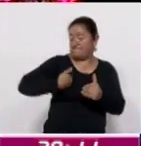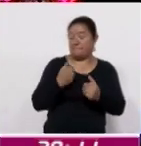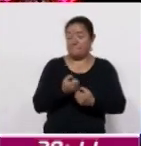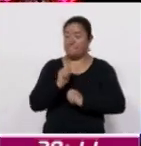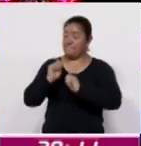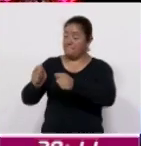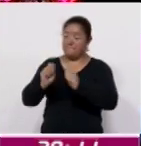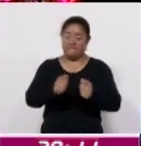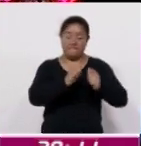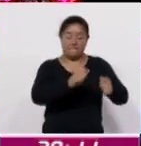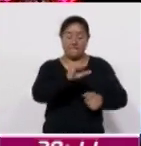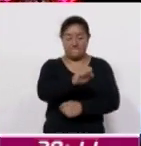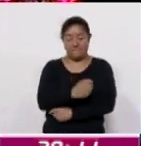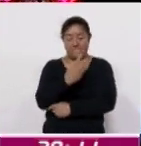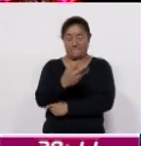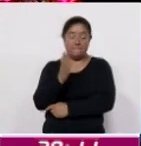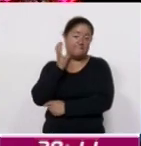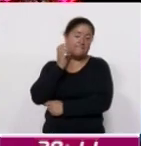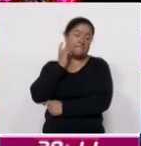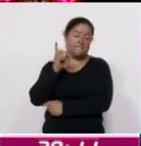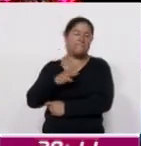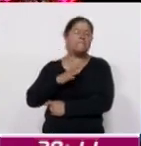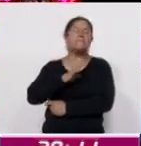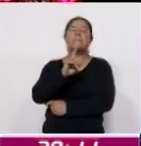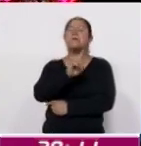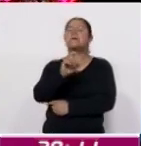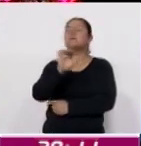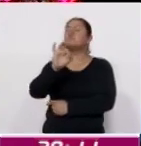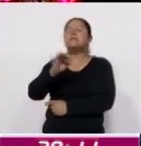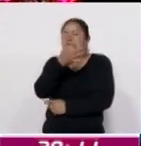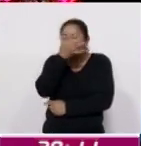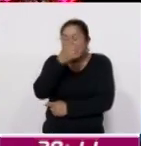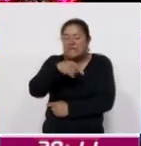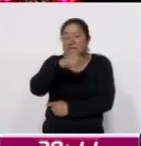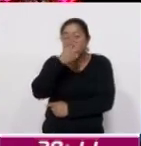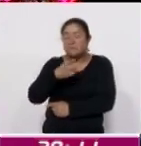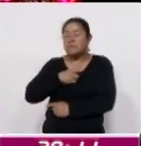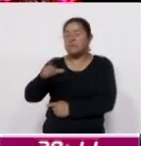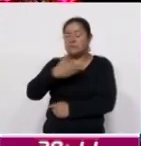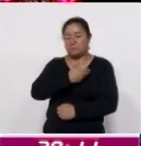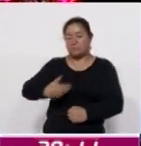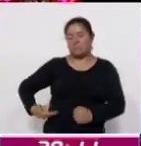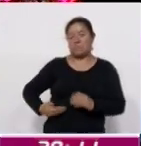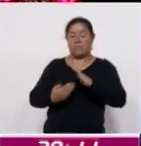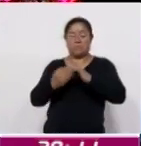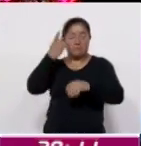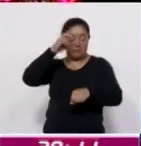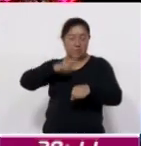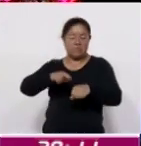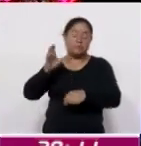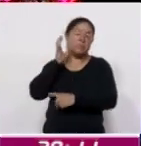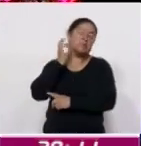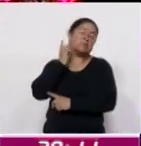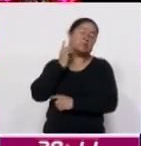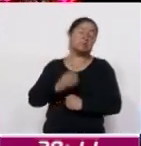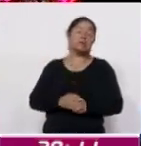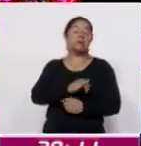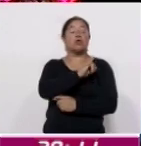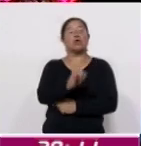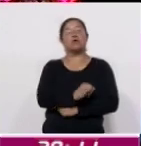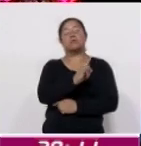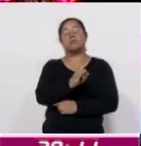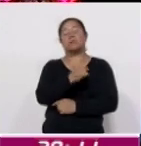legislatura están casi al 100%. Así lo dio a conocer el presidente de la Mesa Directiva del Congreso del Estado, José